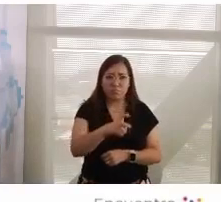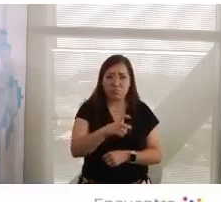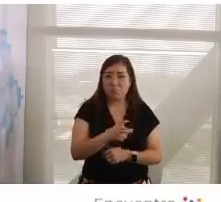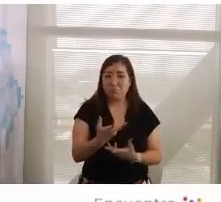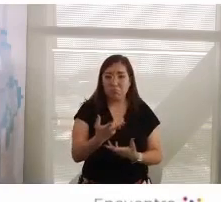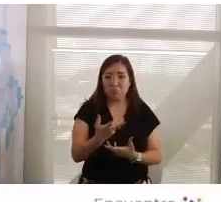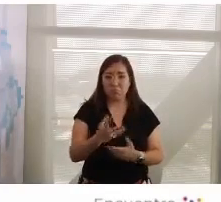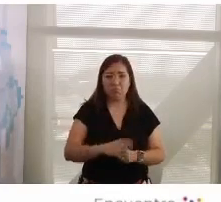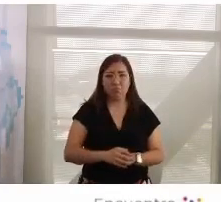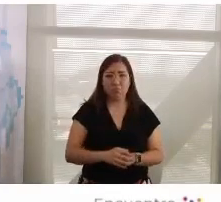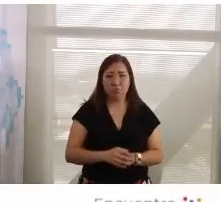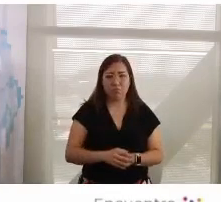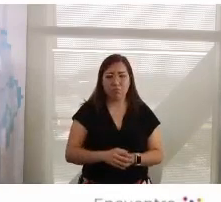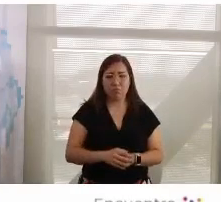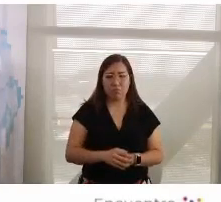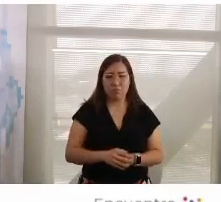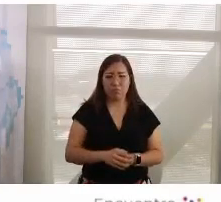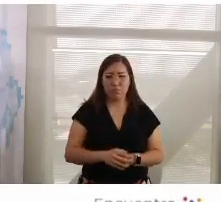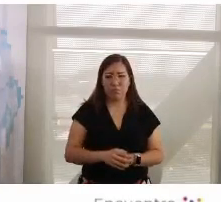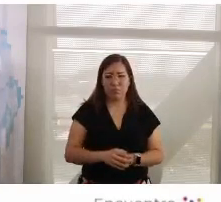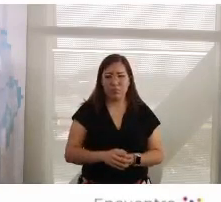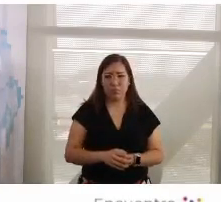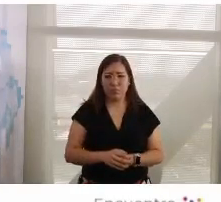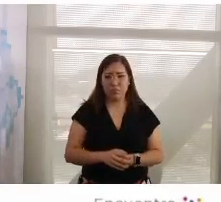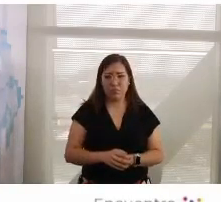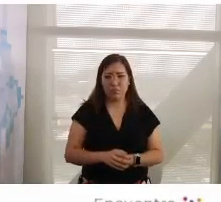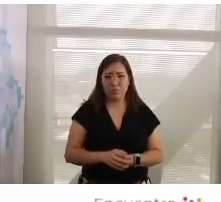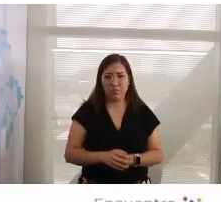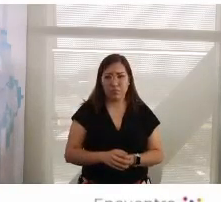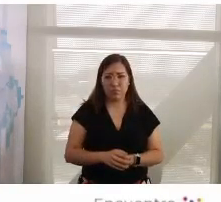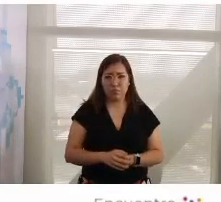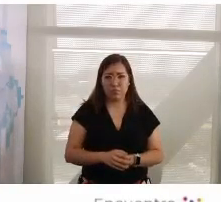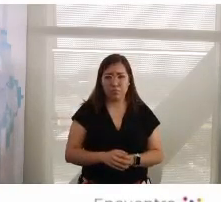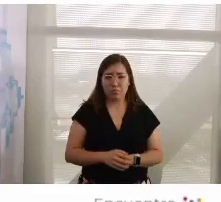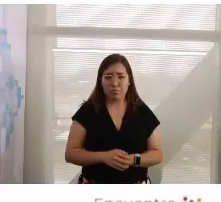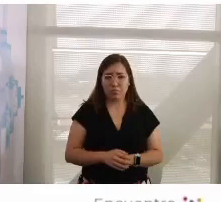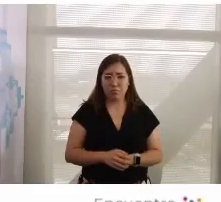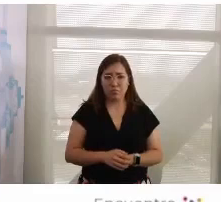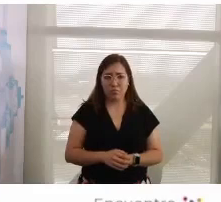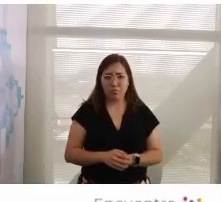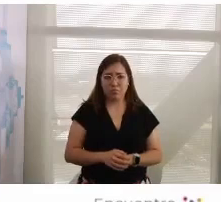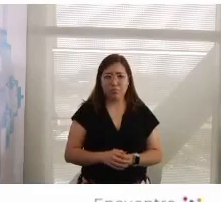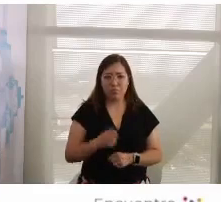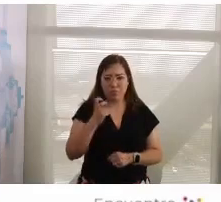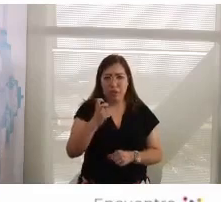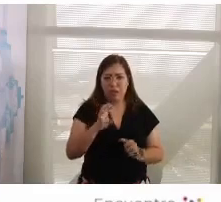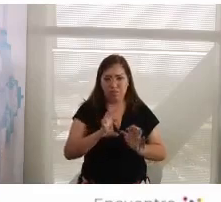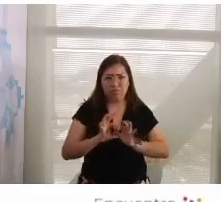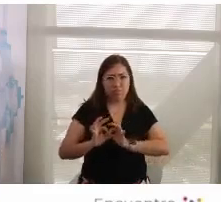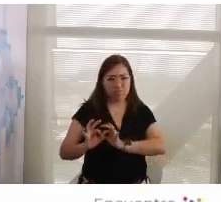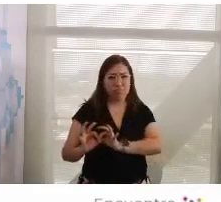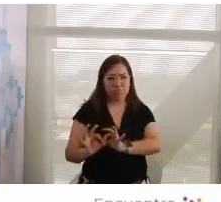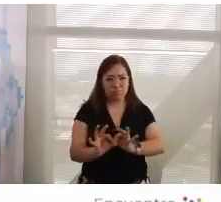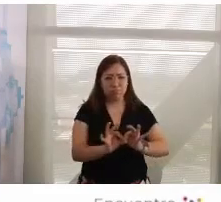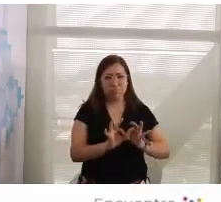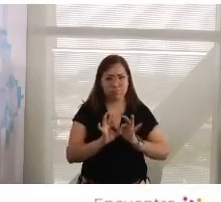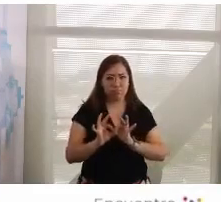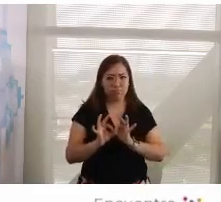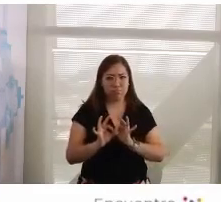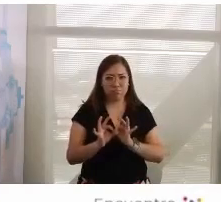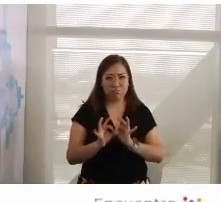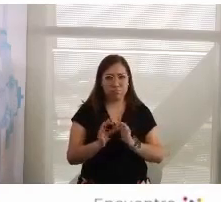deteve. Esto no los deteve, comprendo. Y esta amenaza, no viene del cielo.